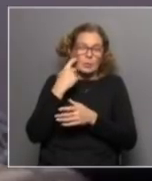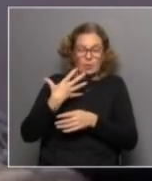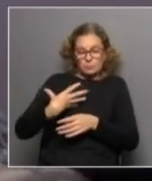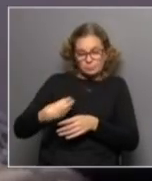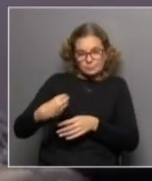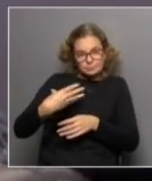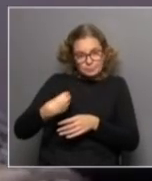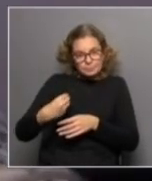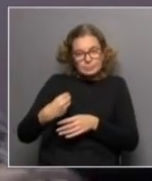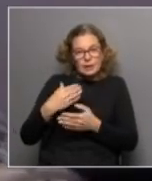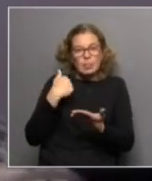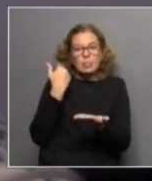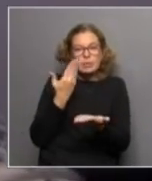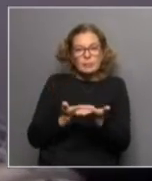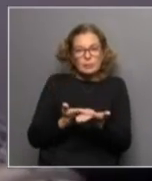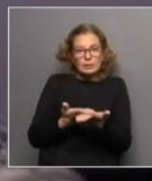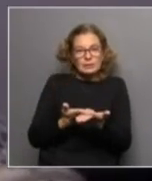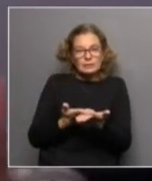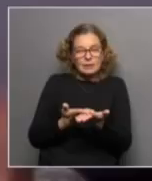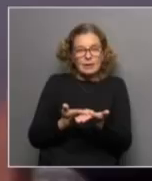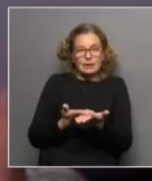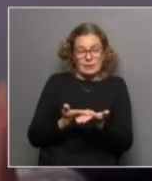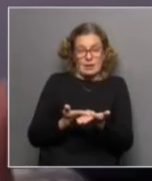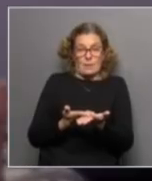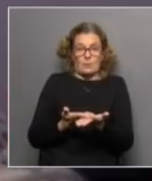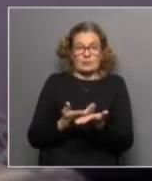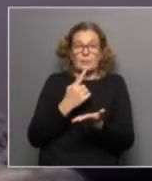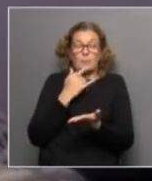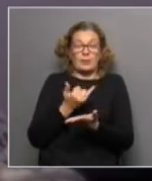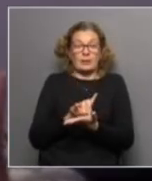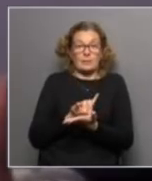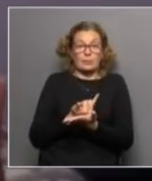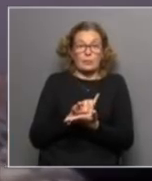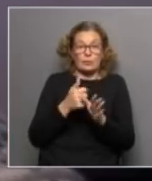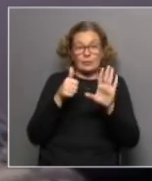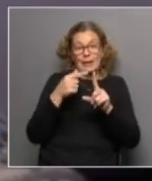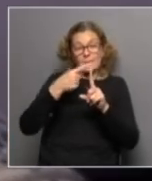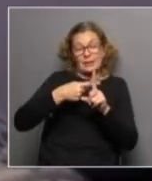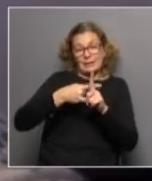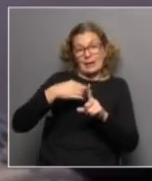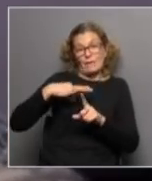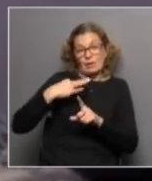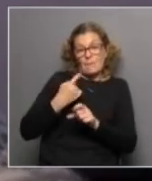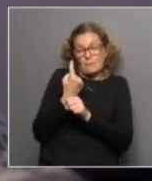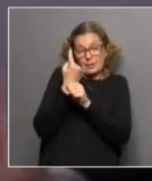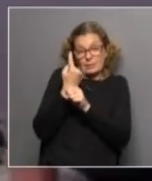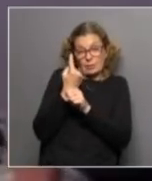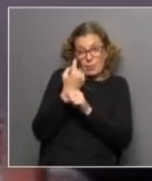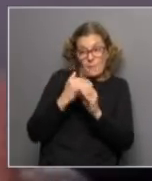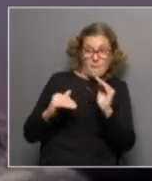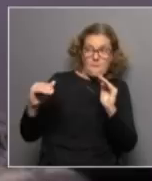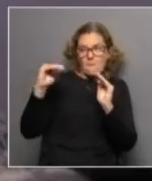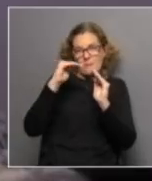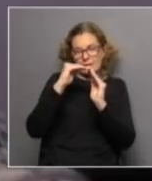lactancia materna que muestran que si bien la tasa de lactancia materna los seis primeros meses de vida supera la meta